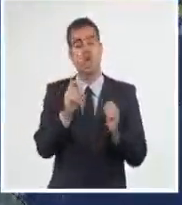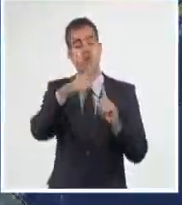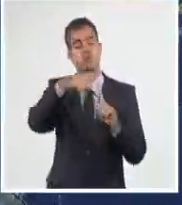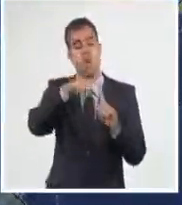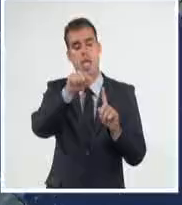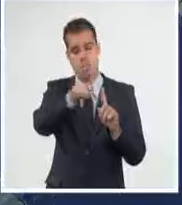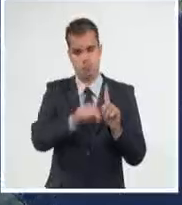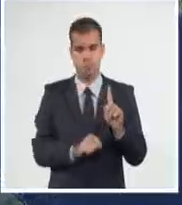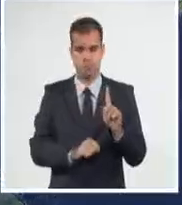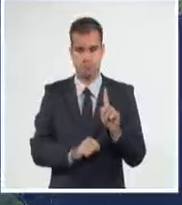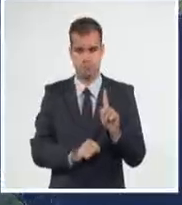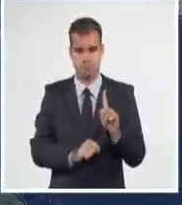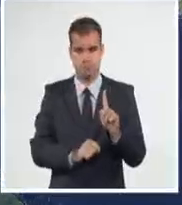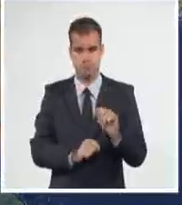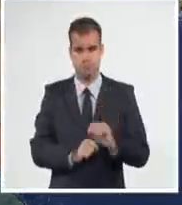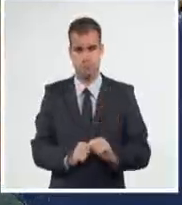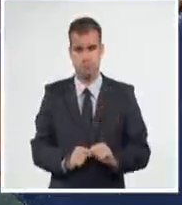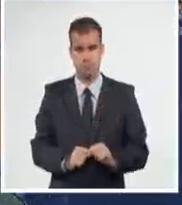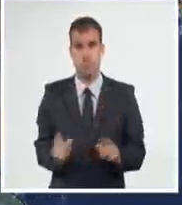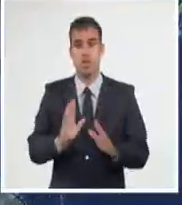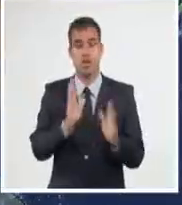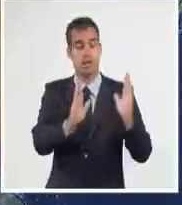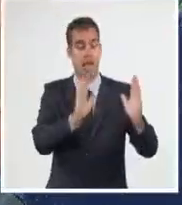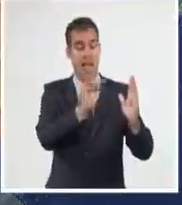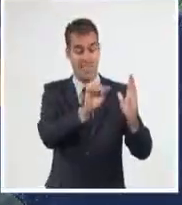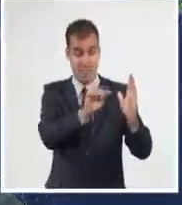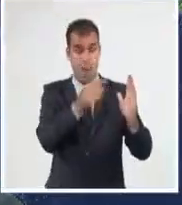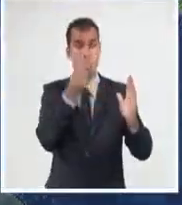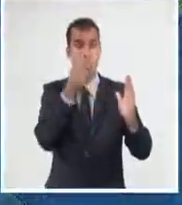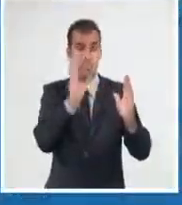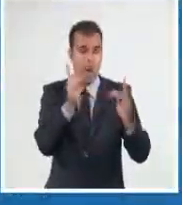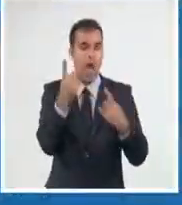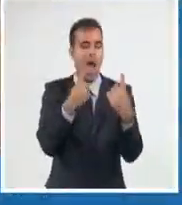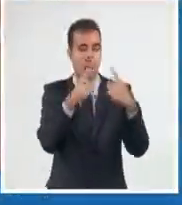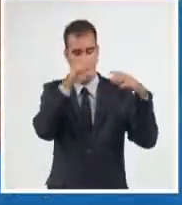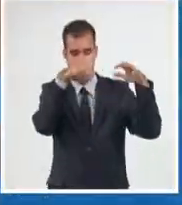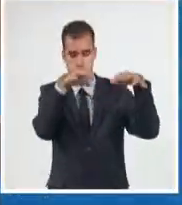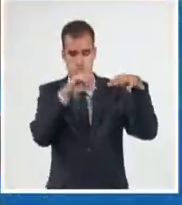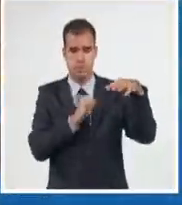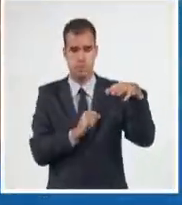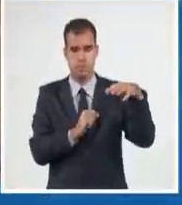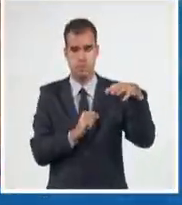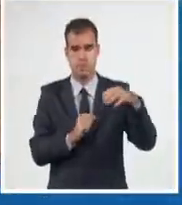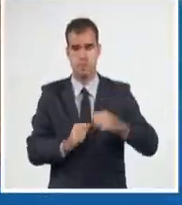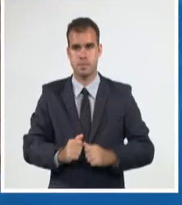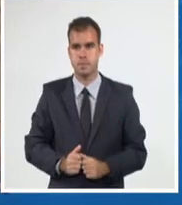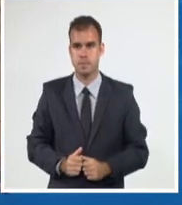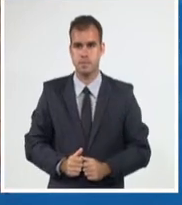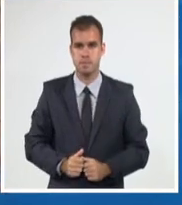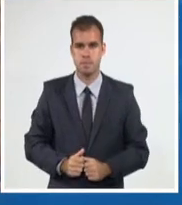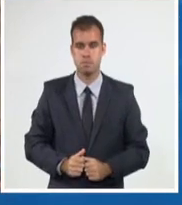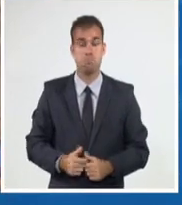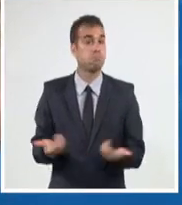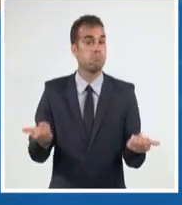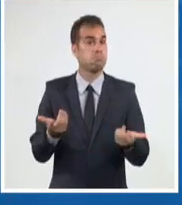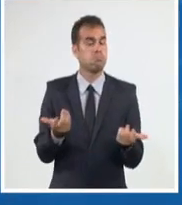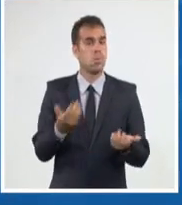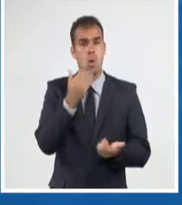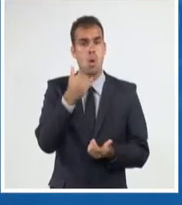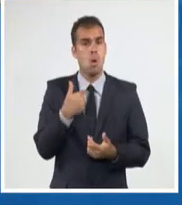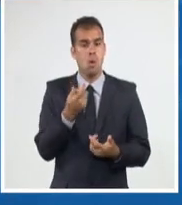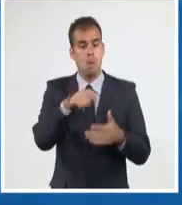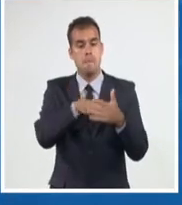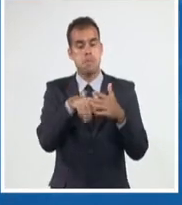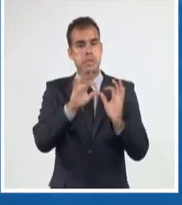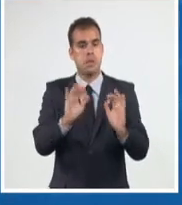embargo, en la región oriental vamos a tener alguna probabilidad de lluvia hasta el anochecer. Mis amigos, entonces en el pronóstico vamos a tener